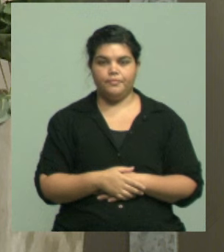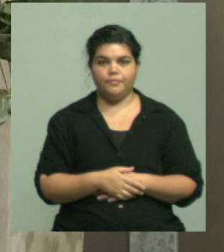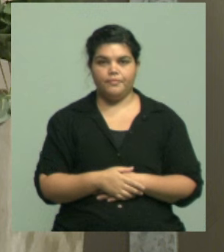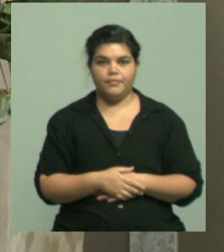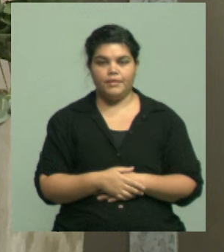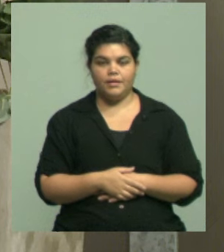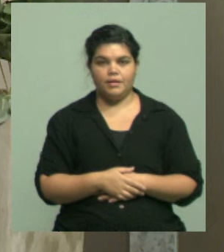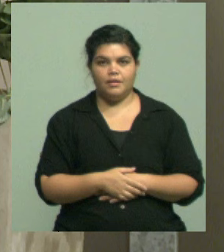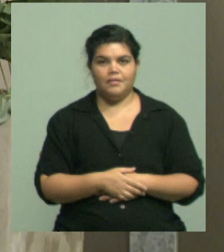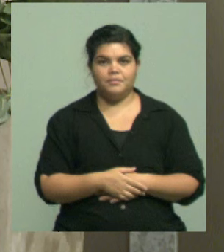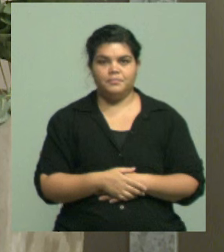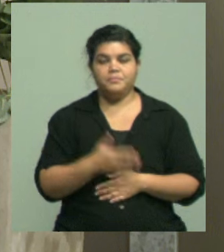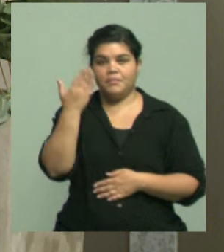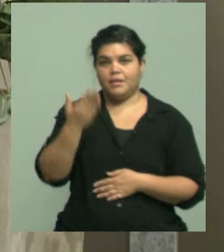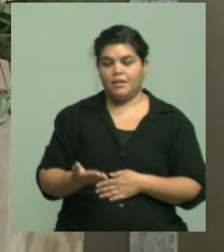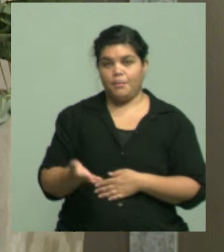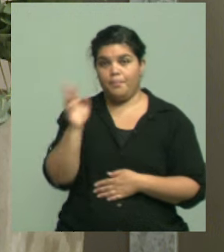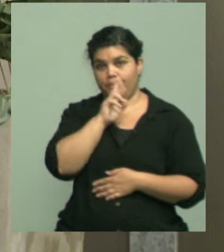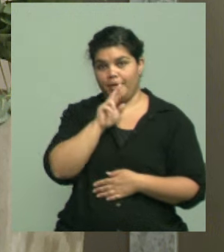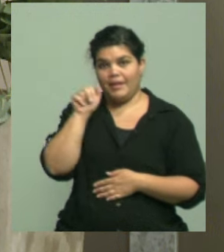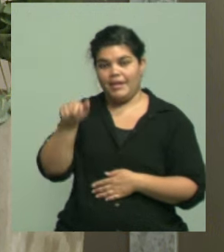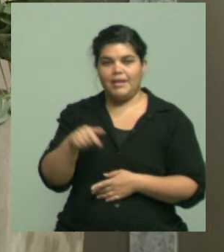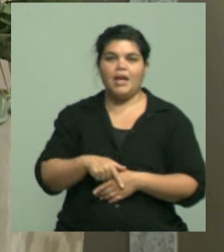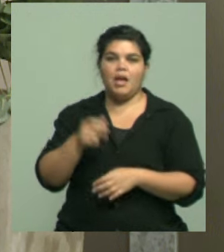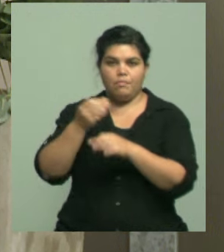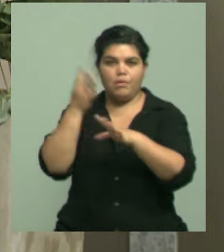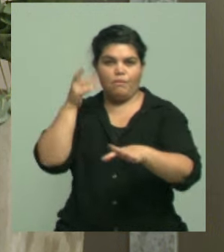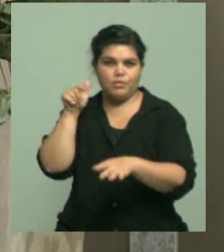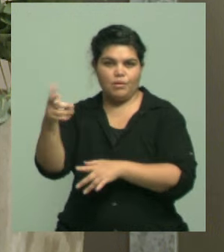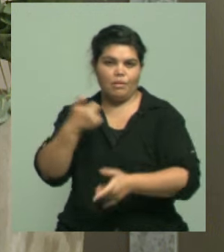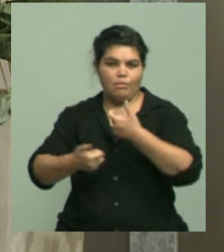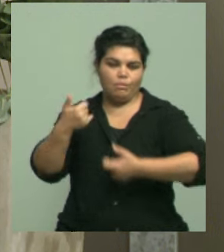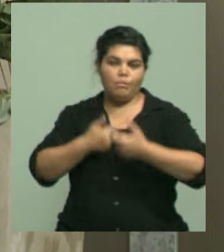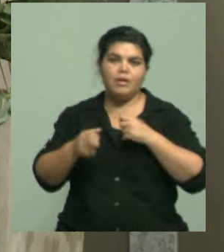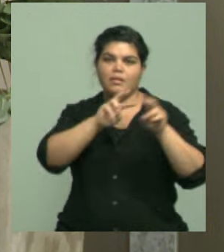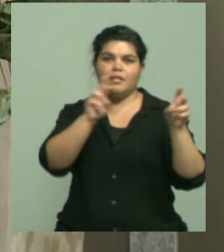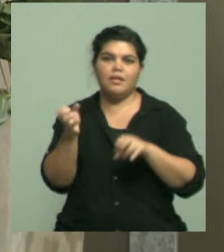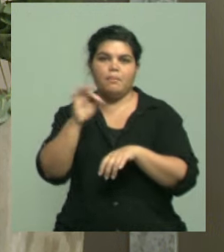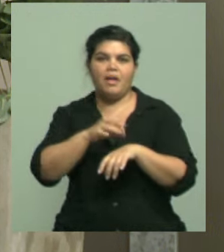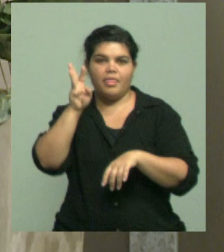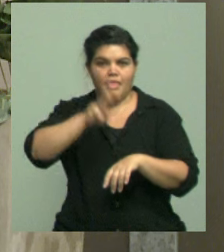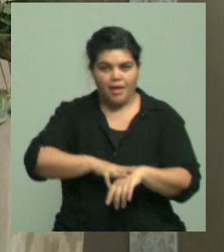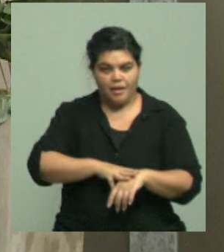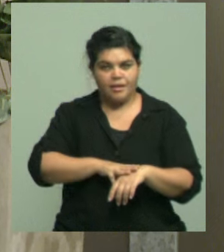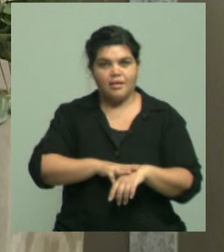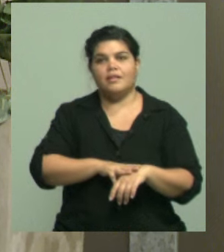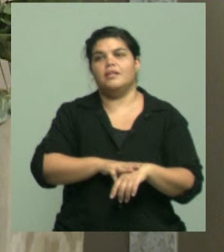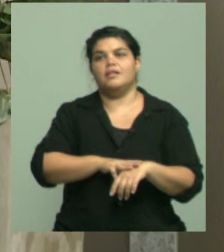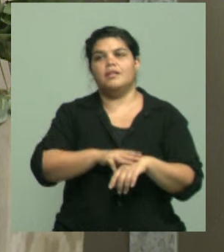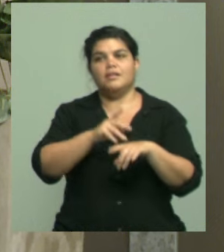Bueno, ahí veíamos a María Victoria Codina, infectóloga, hablando de esto, del dengue, y específicamente